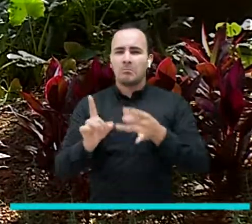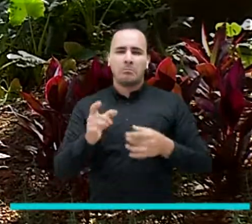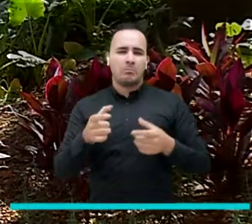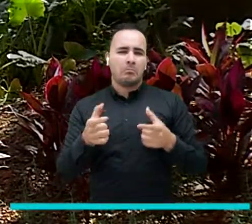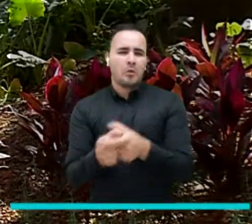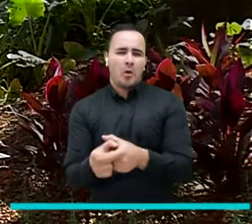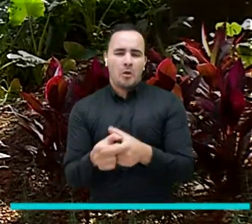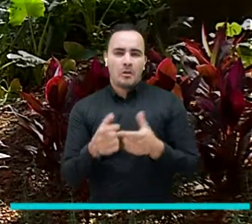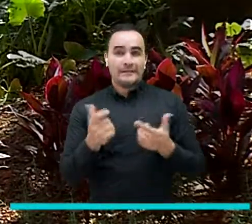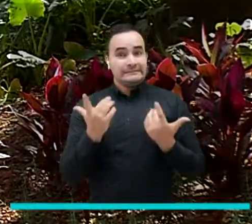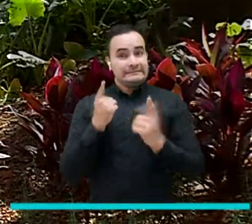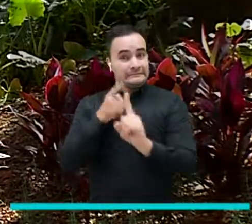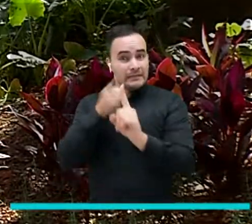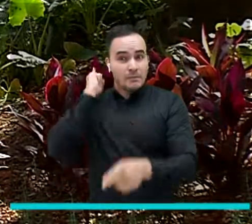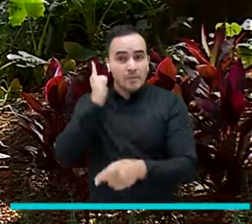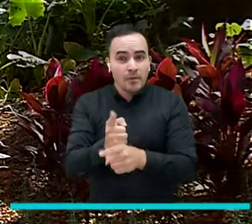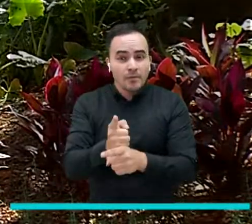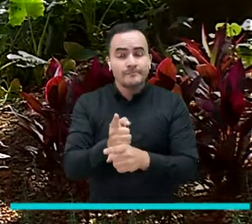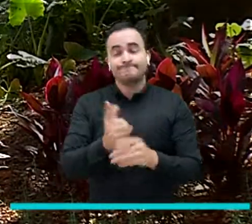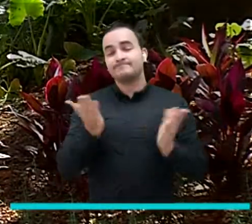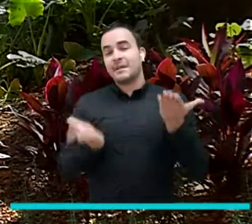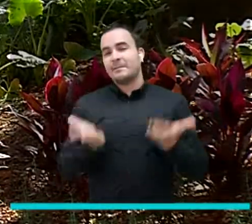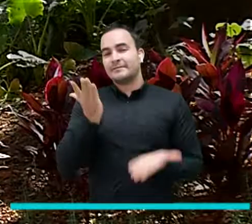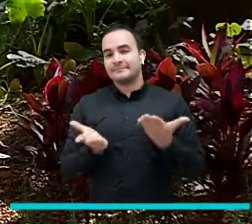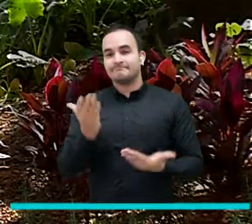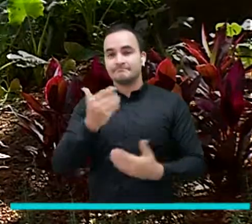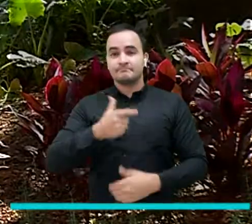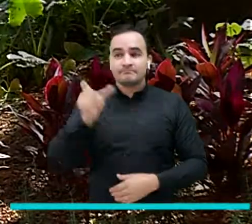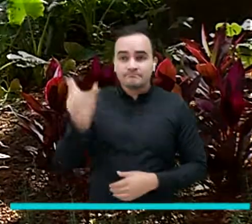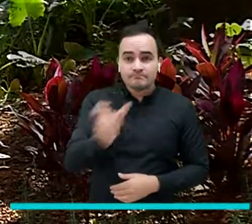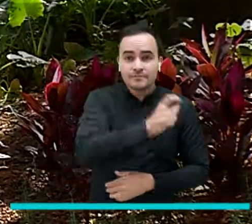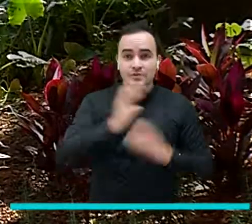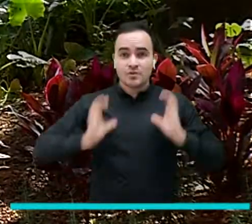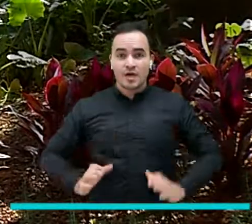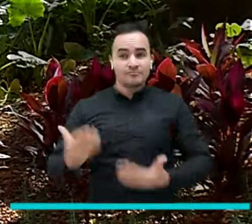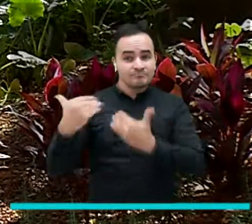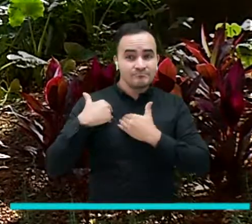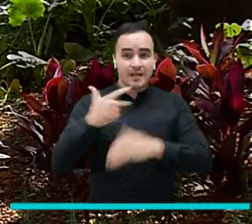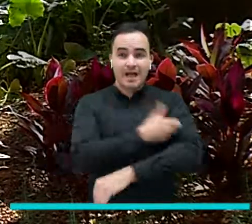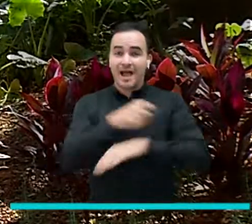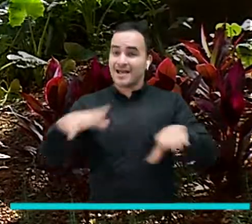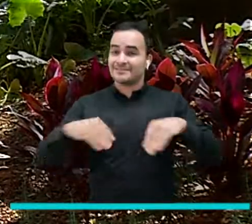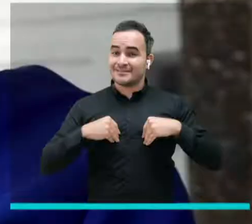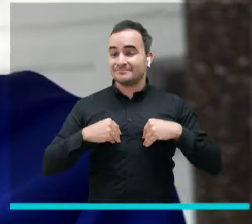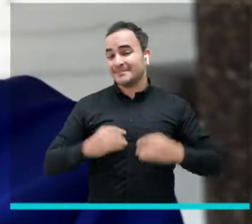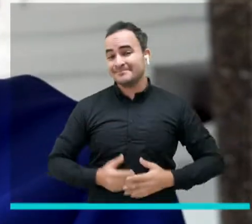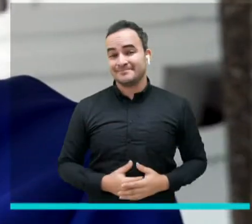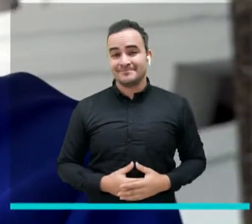meta depende de algunas variables una de ellas el compromiso de cada ciudadano de aplicarse la vacuna